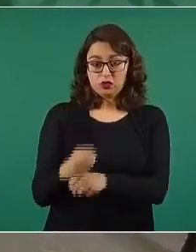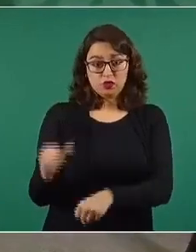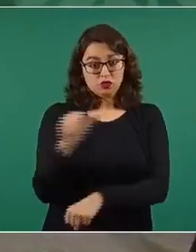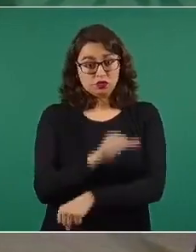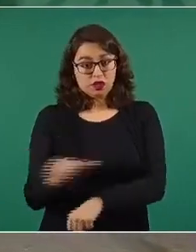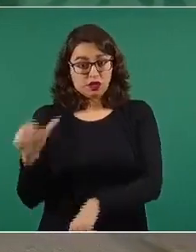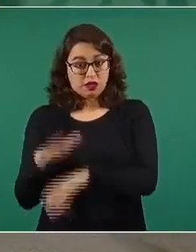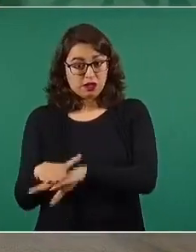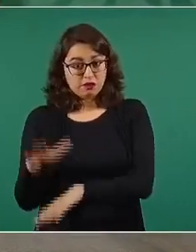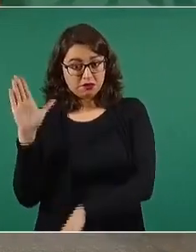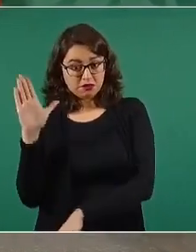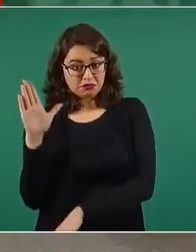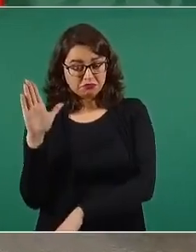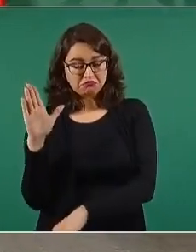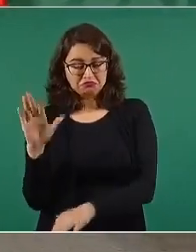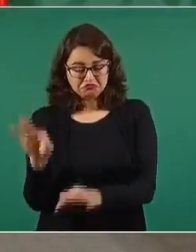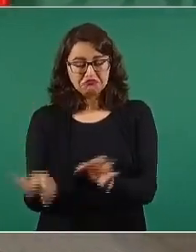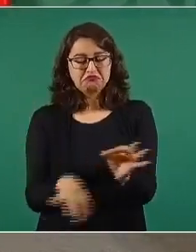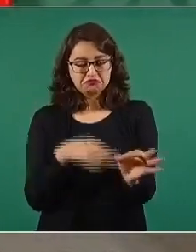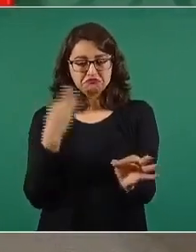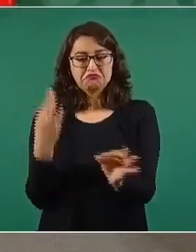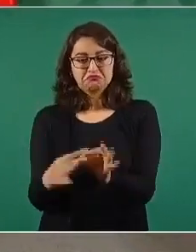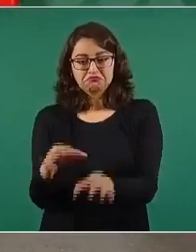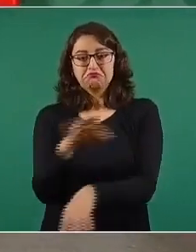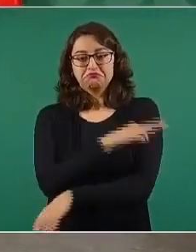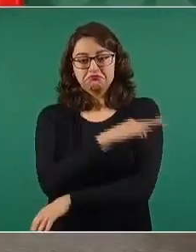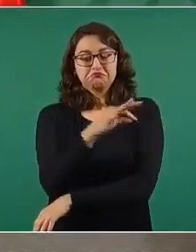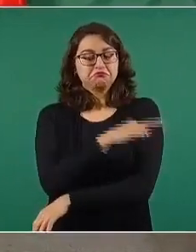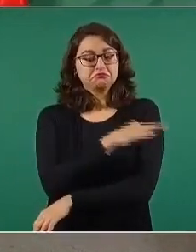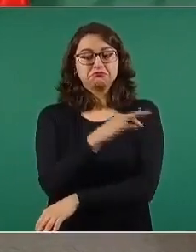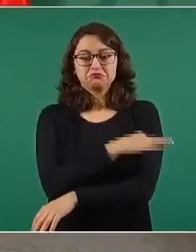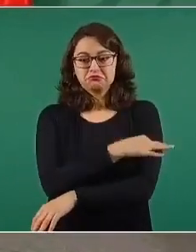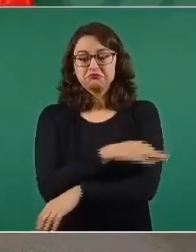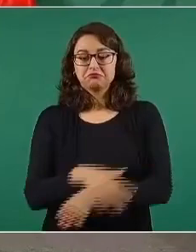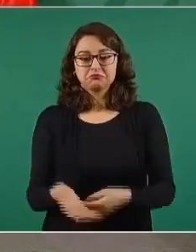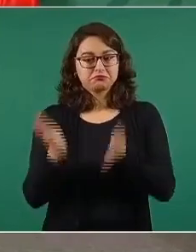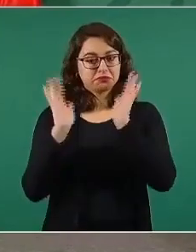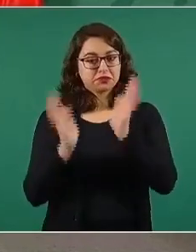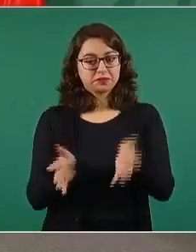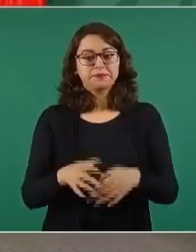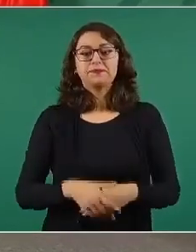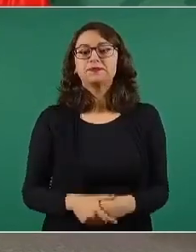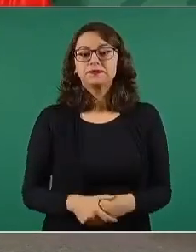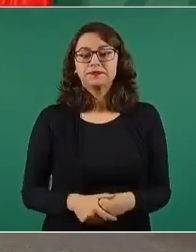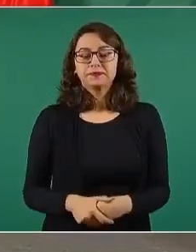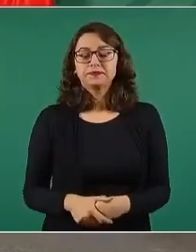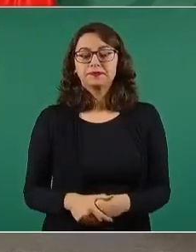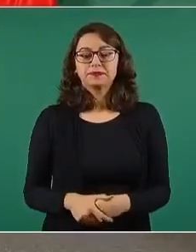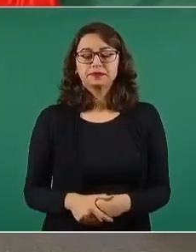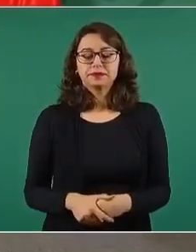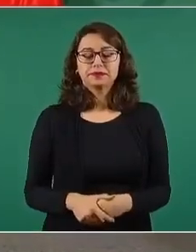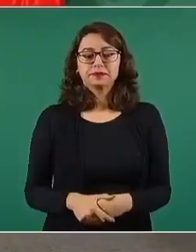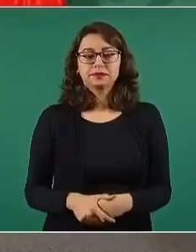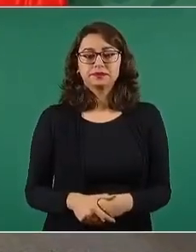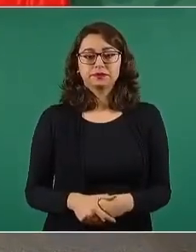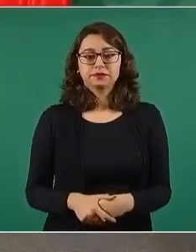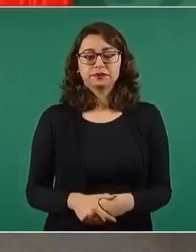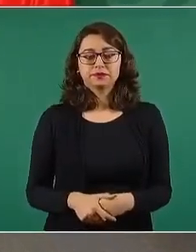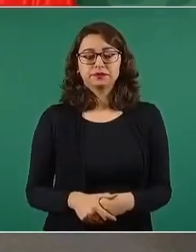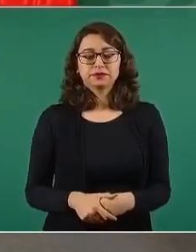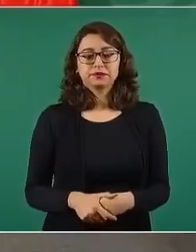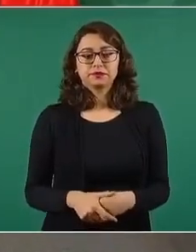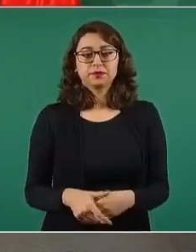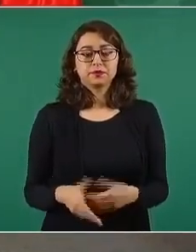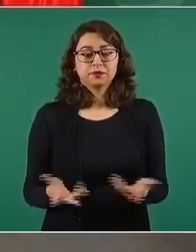en el mes de octubre, porque ya hemos